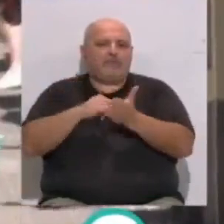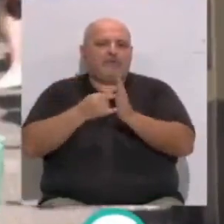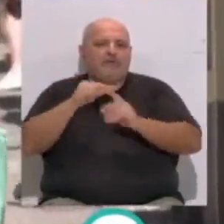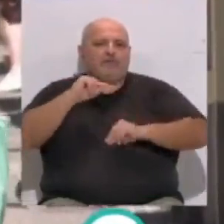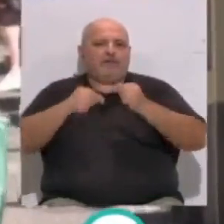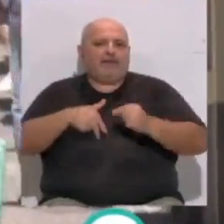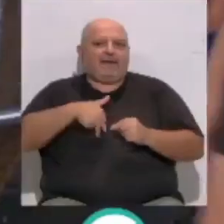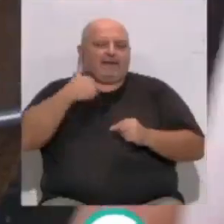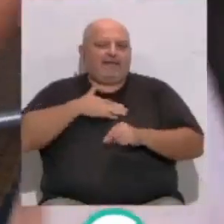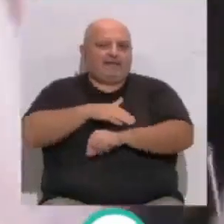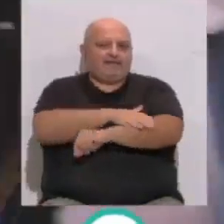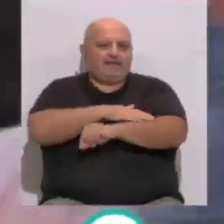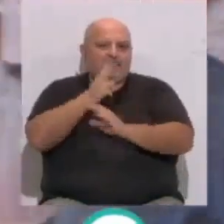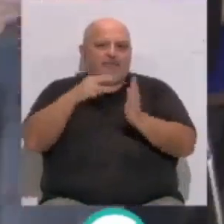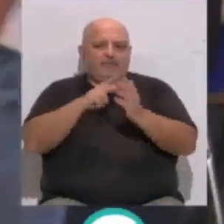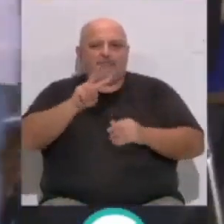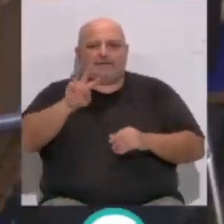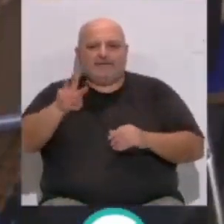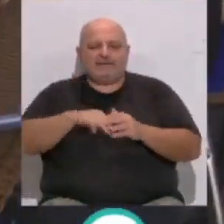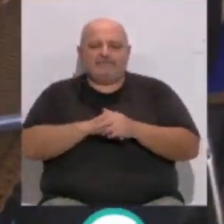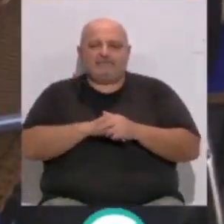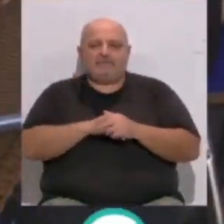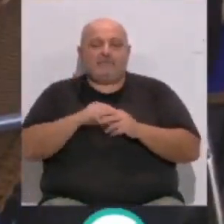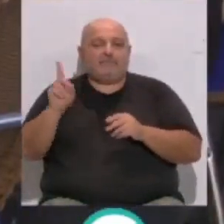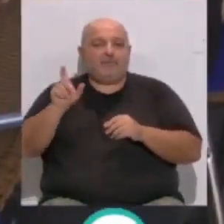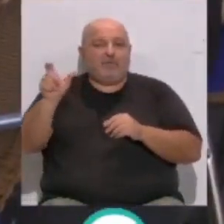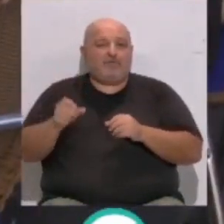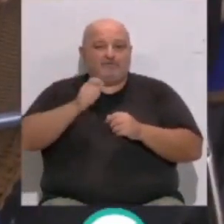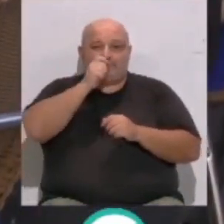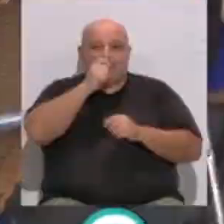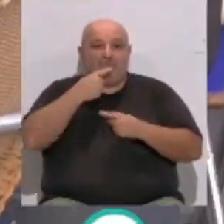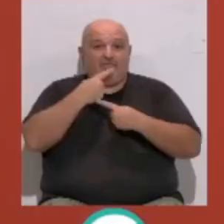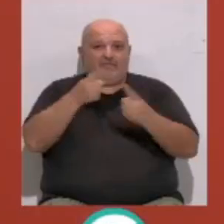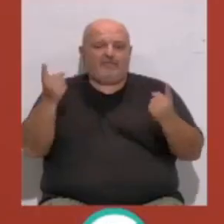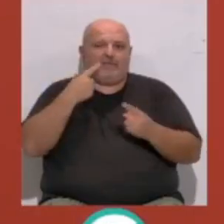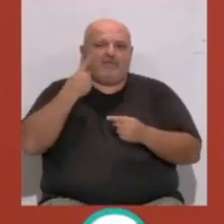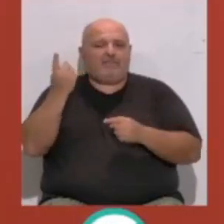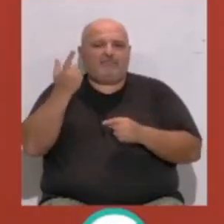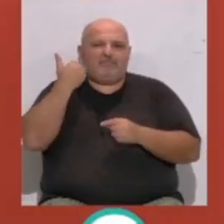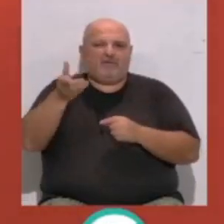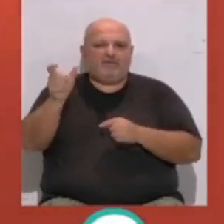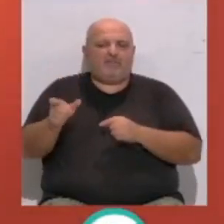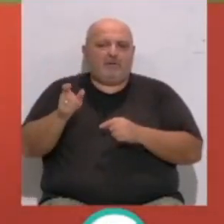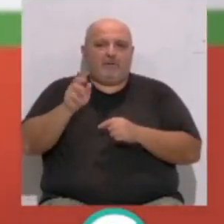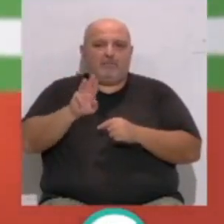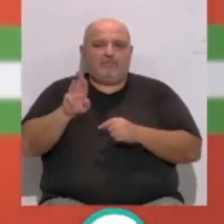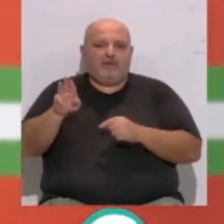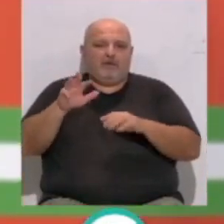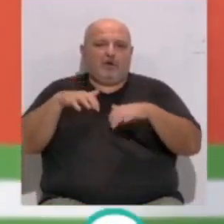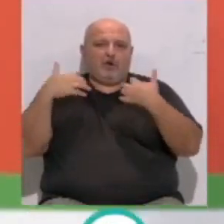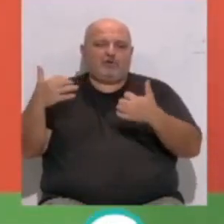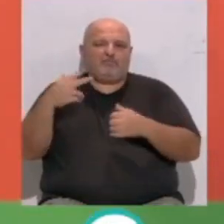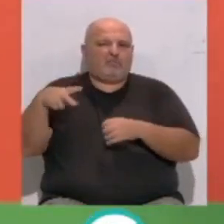presupuestos generales del Estado 2023. El diputado socialista ha afeado el rechazo de la oposición en el Congreso,